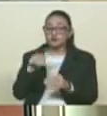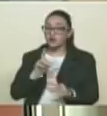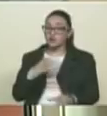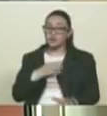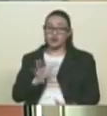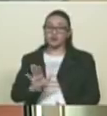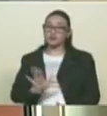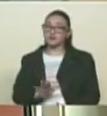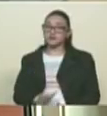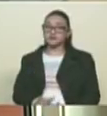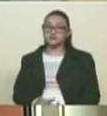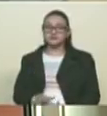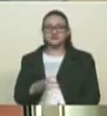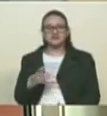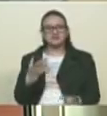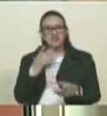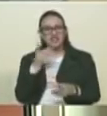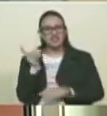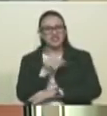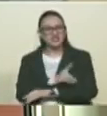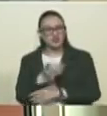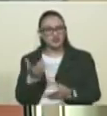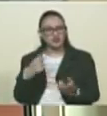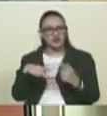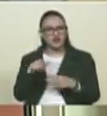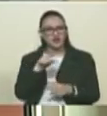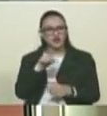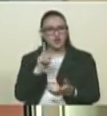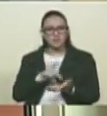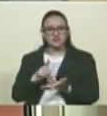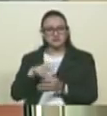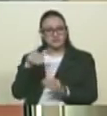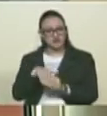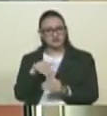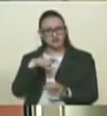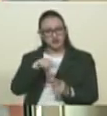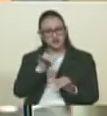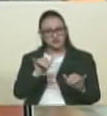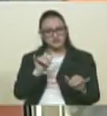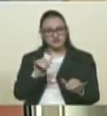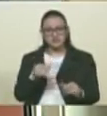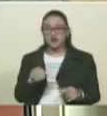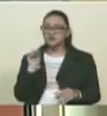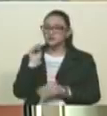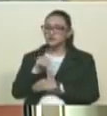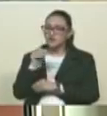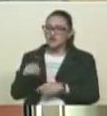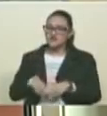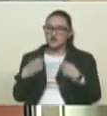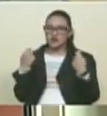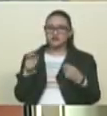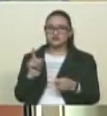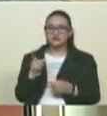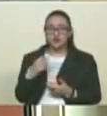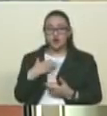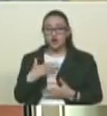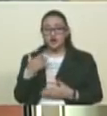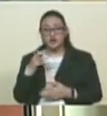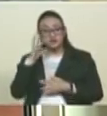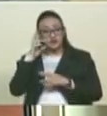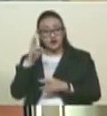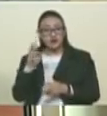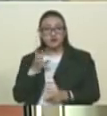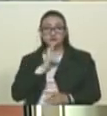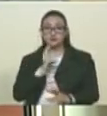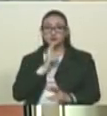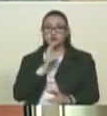dictadura hablamos? Los verdaderos dictadores son los que no participan en elecciones, los que llaman a la violencia, los que no reconocen resultados, así que